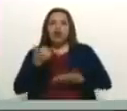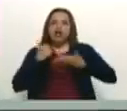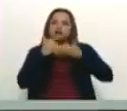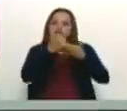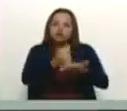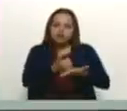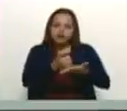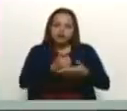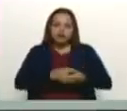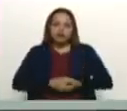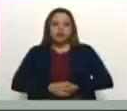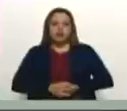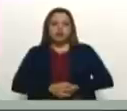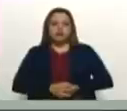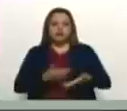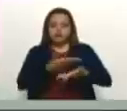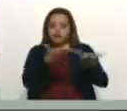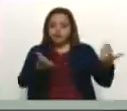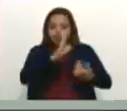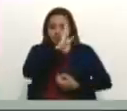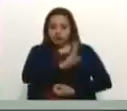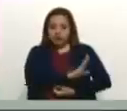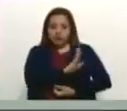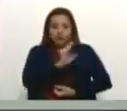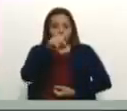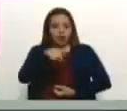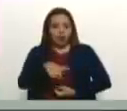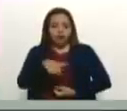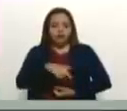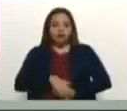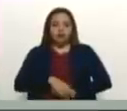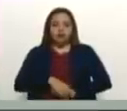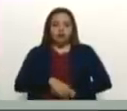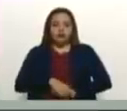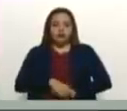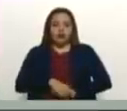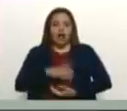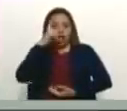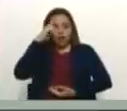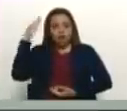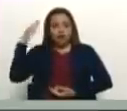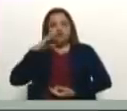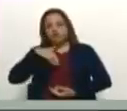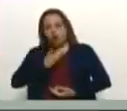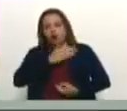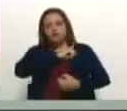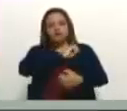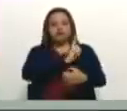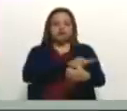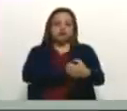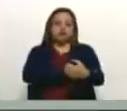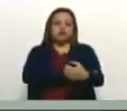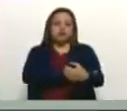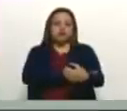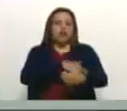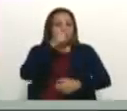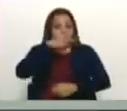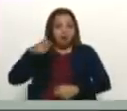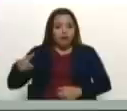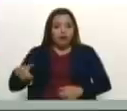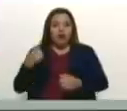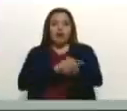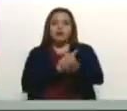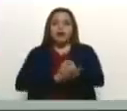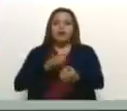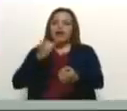y haber dado sus bendiciones. Oh Dios Padre, todopoderoso. Para que pueblos hermanos seamos